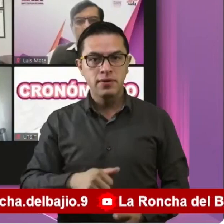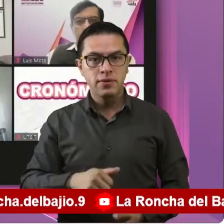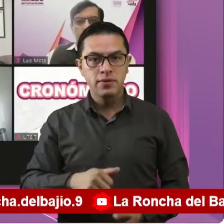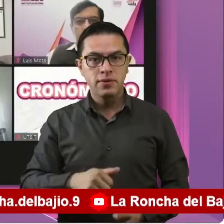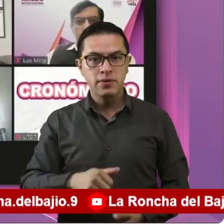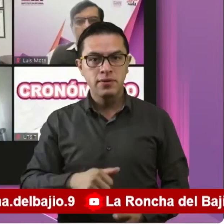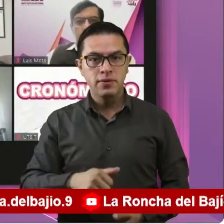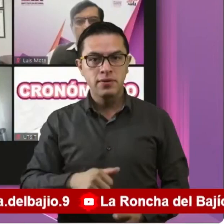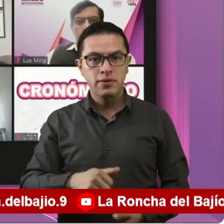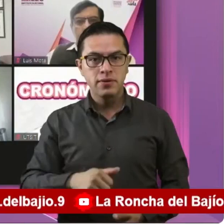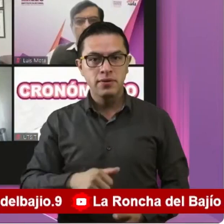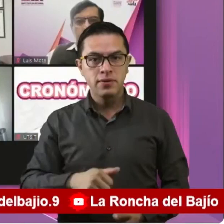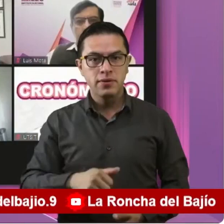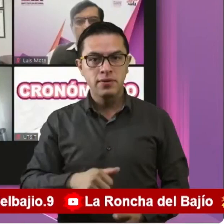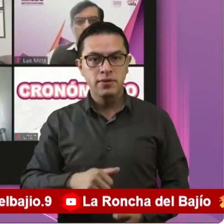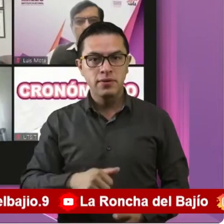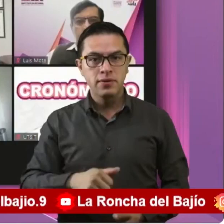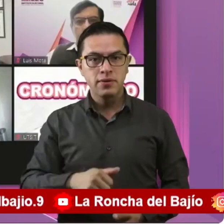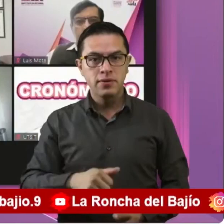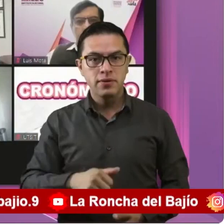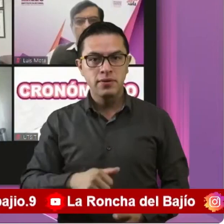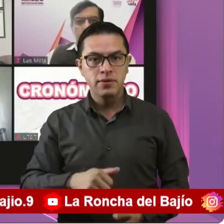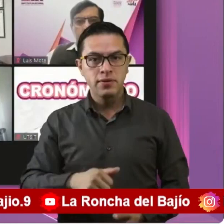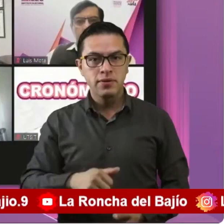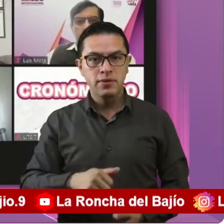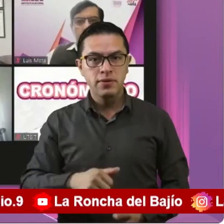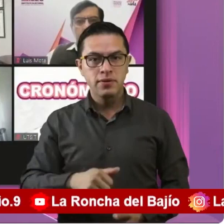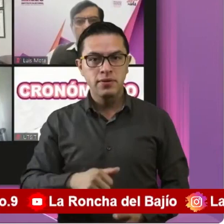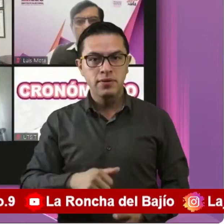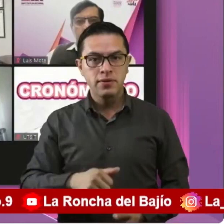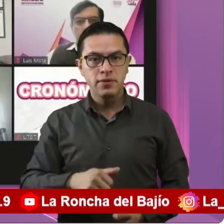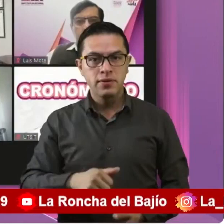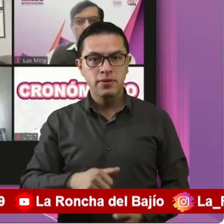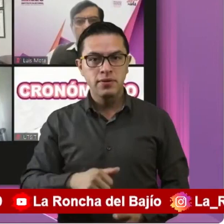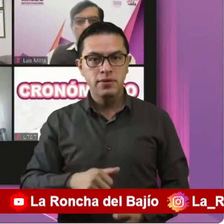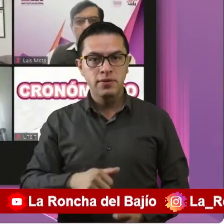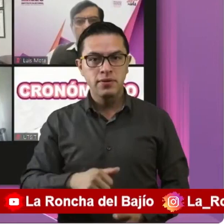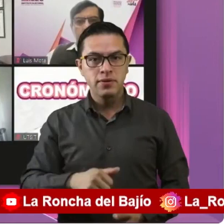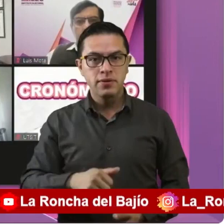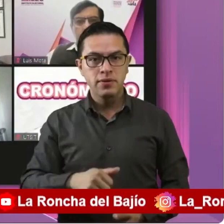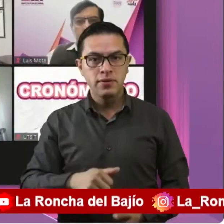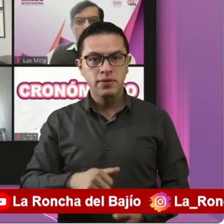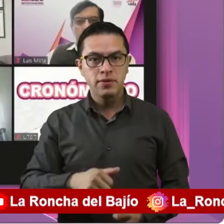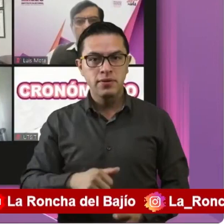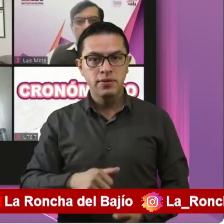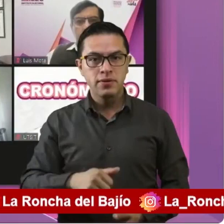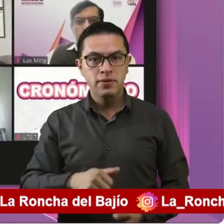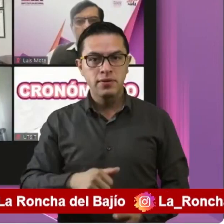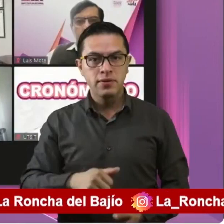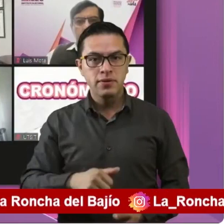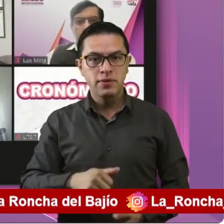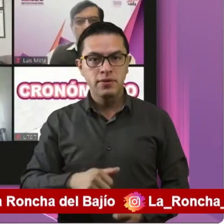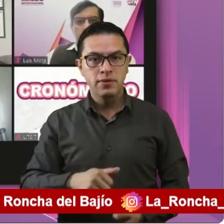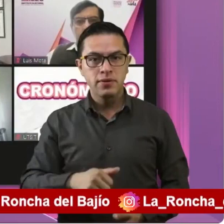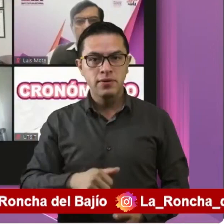La determinación de ambos tabuladores se realizó en observancia a la Ley para el Ejercicio y Control de los Recursos Públicos para el Estado y